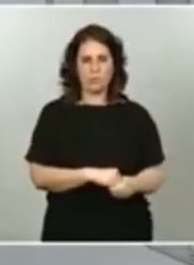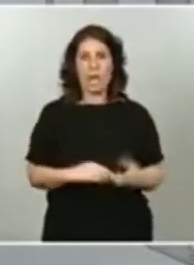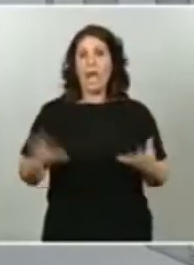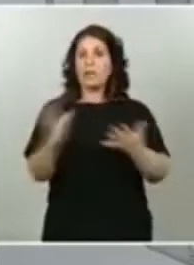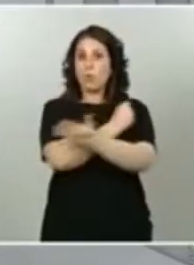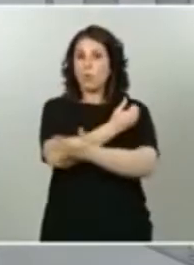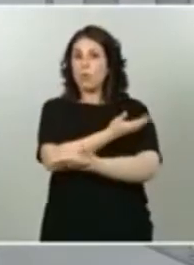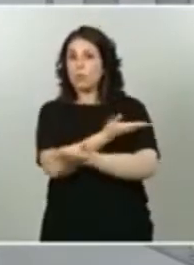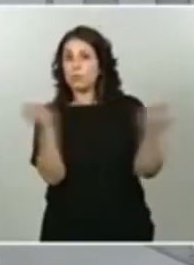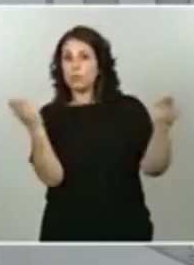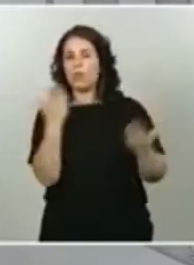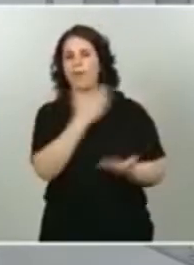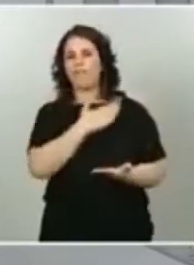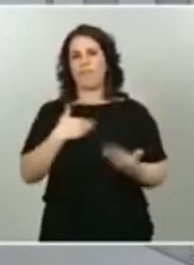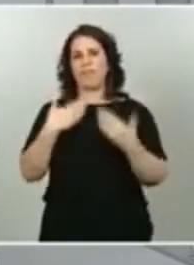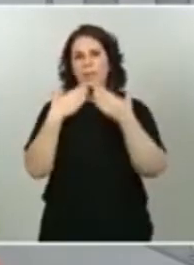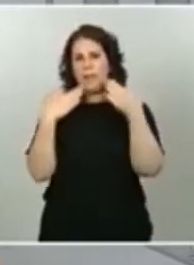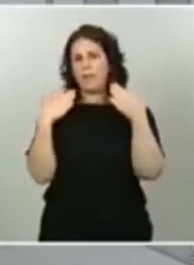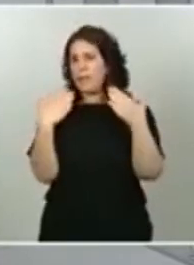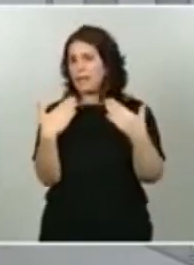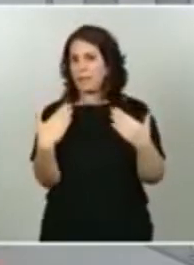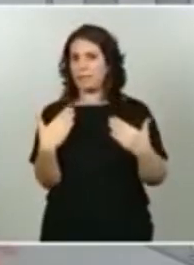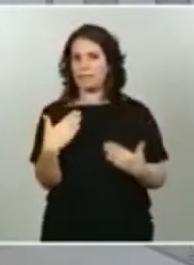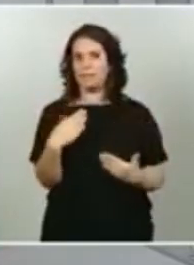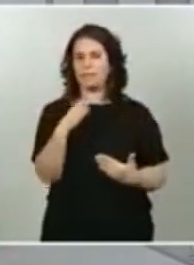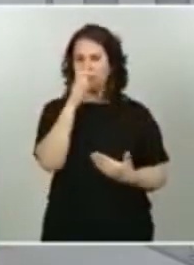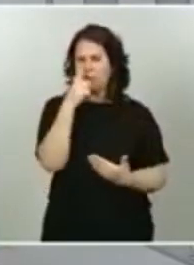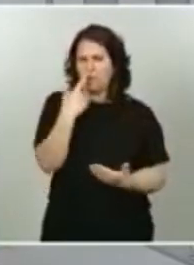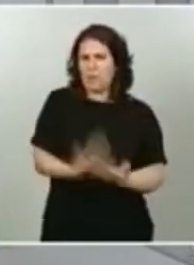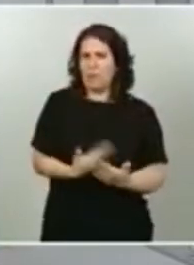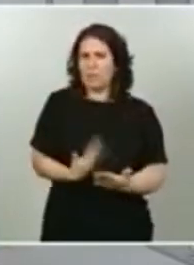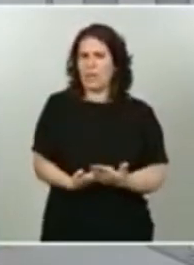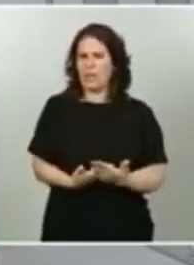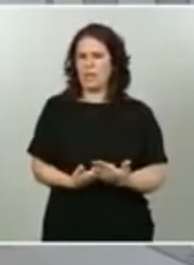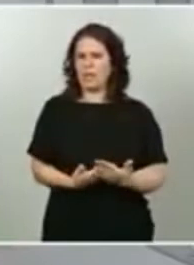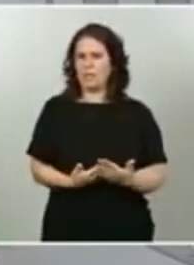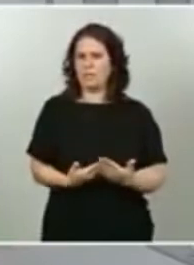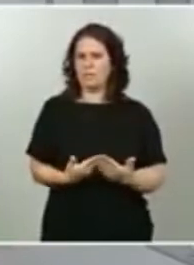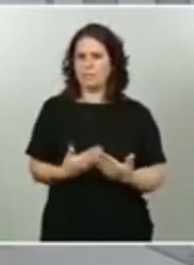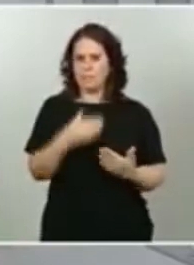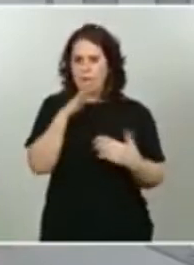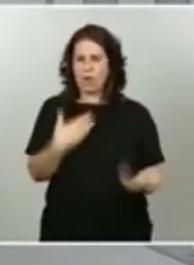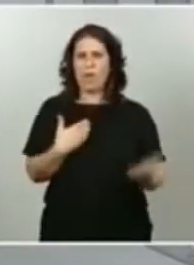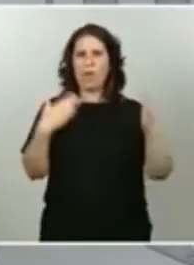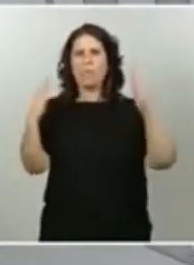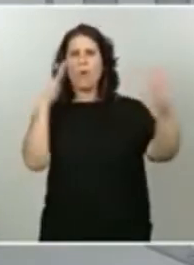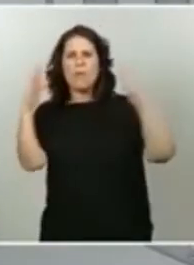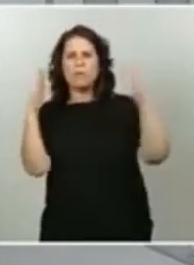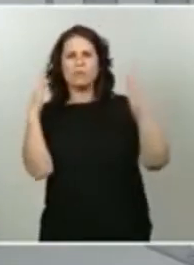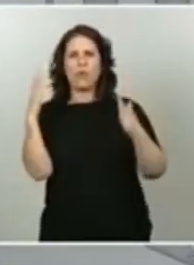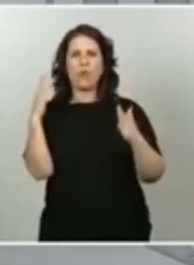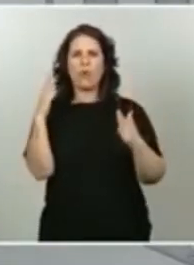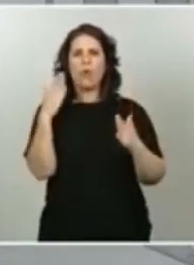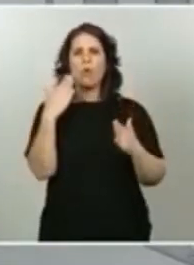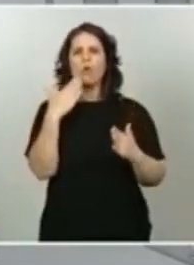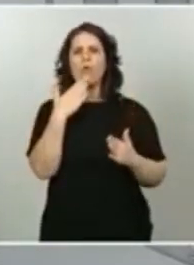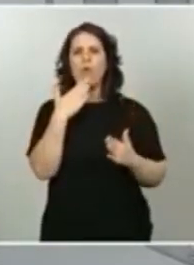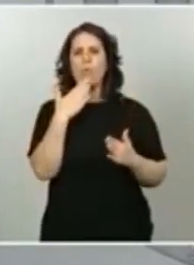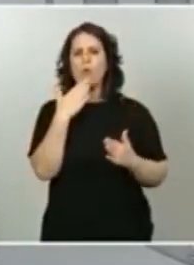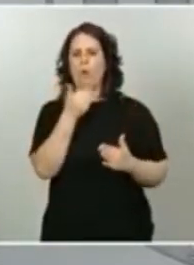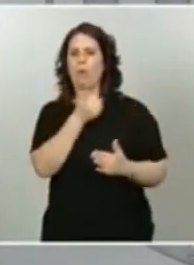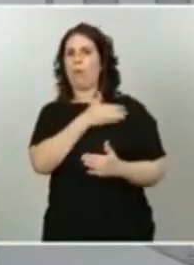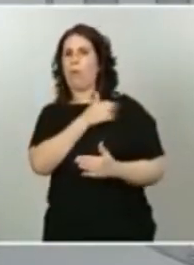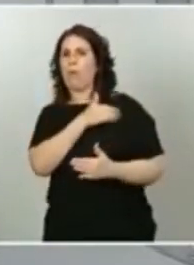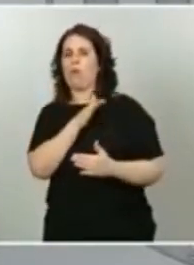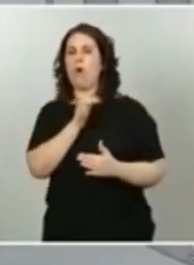dar las gracias porque están demostrando que efectivamente no es momento para ponerse de perfil o para poner las excusas de siempre,